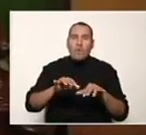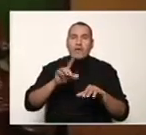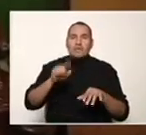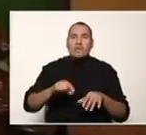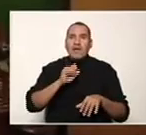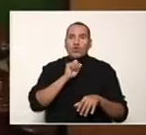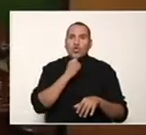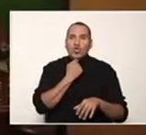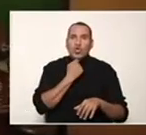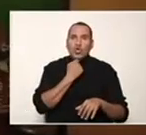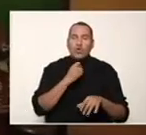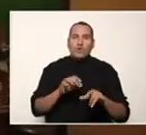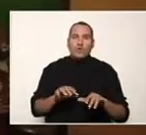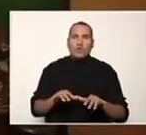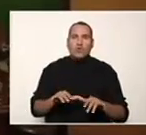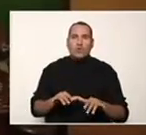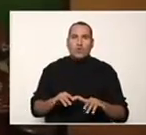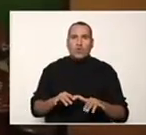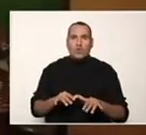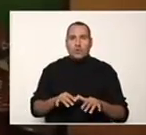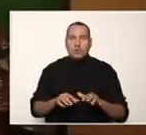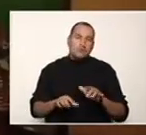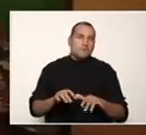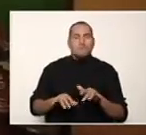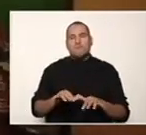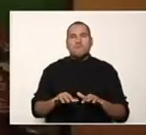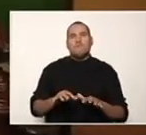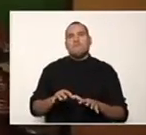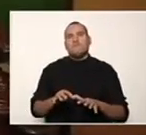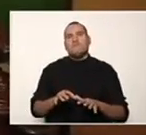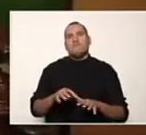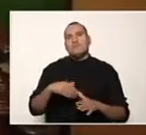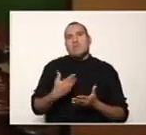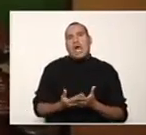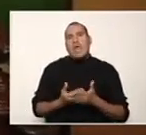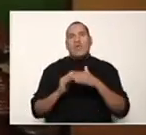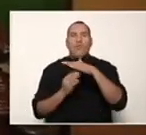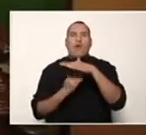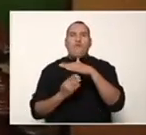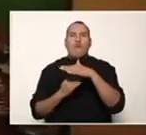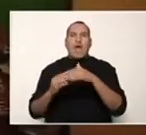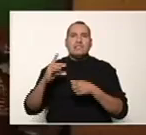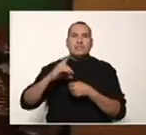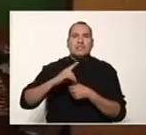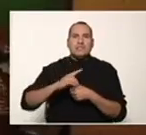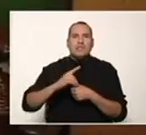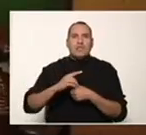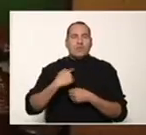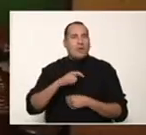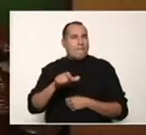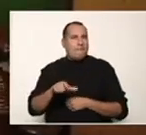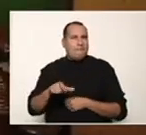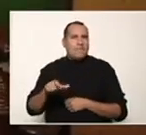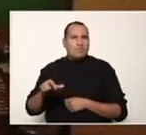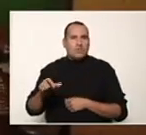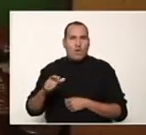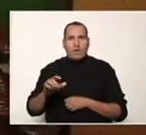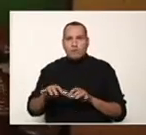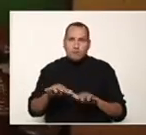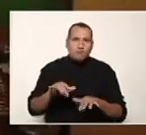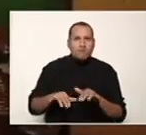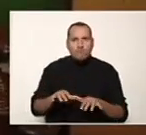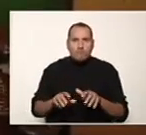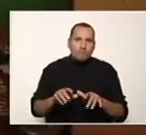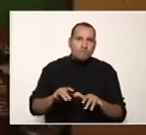manejando toda acción de este programa incluyendo la base de datos y usuarios estándar simplemente con el